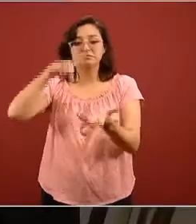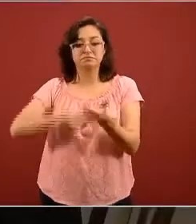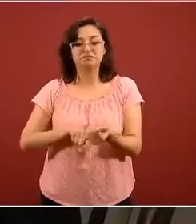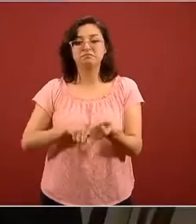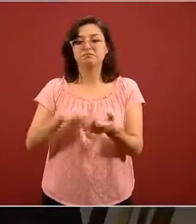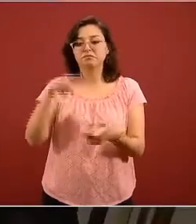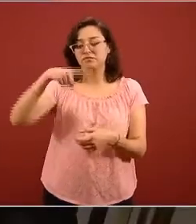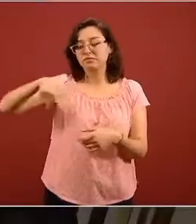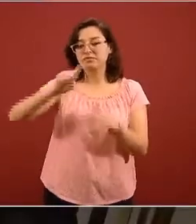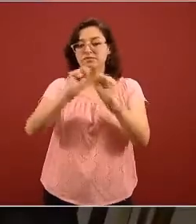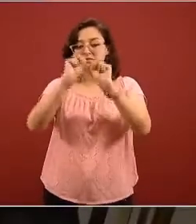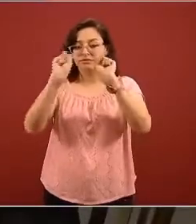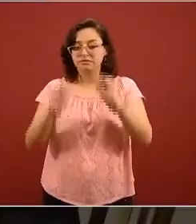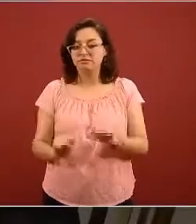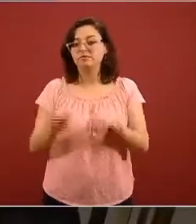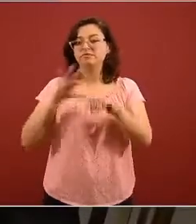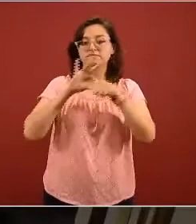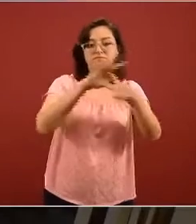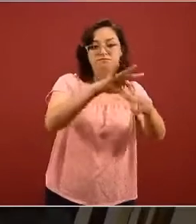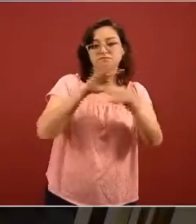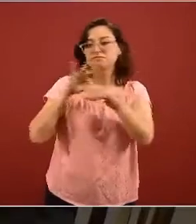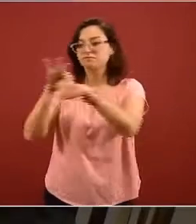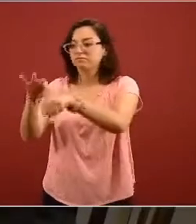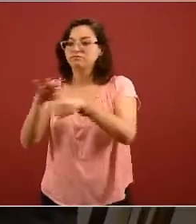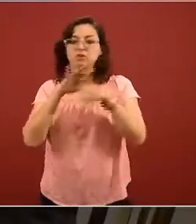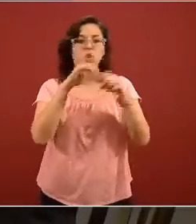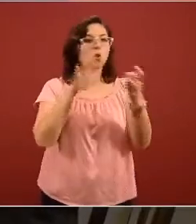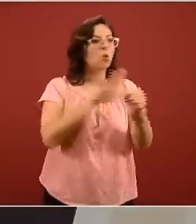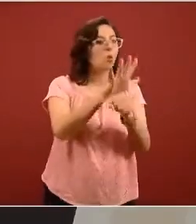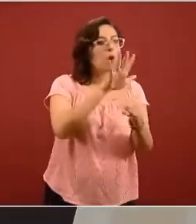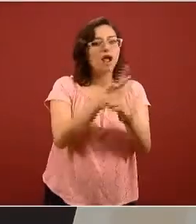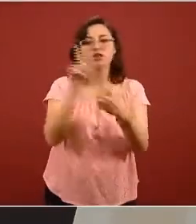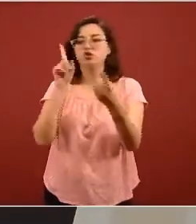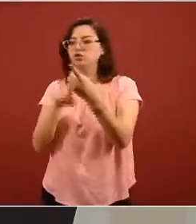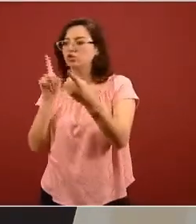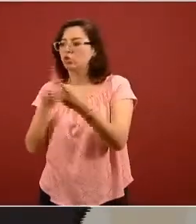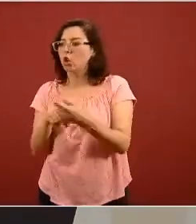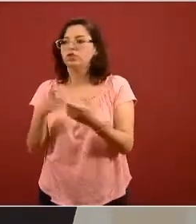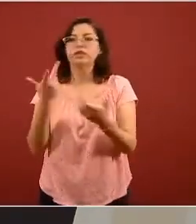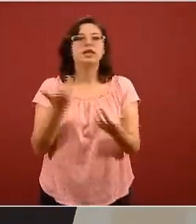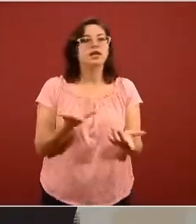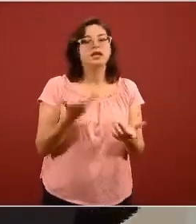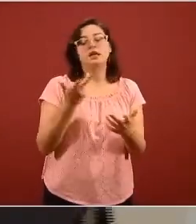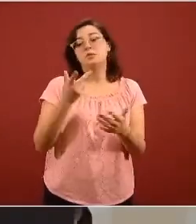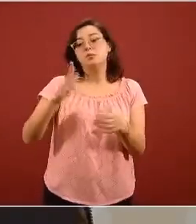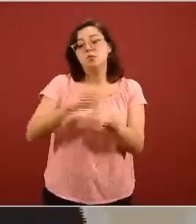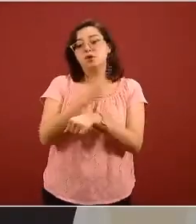mejor funciona el sistema de referencia y contrarreferencia este es un mecanismo en el que las unidades de salud